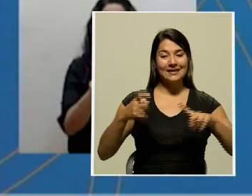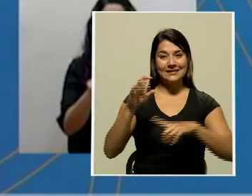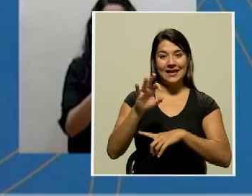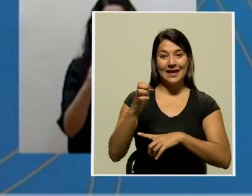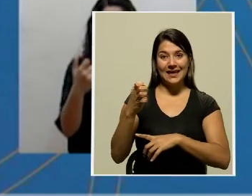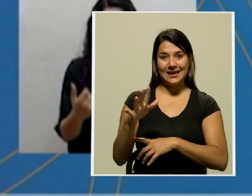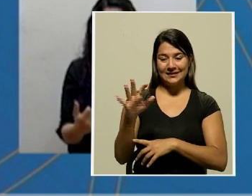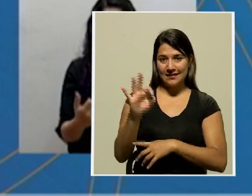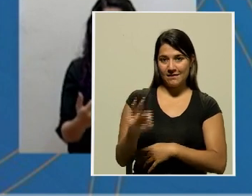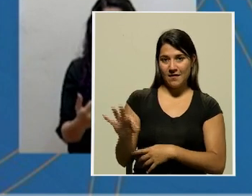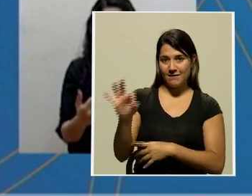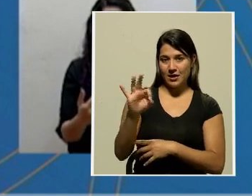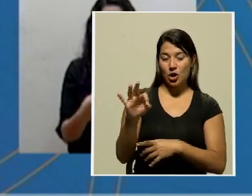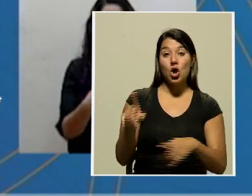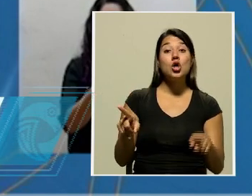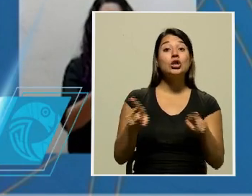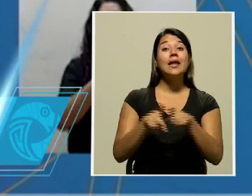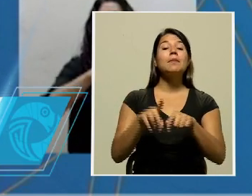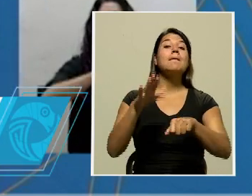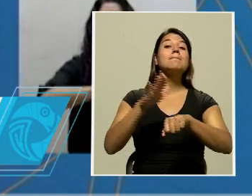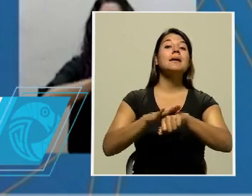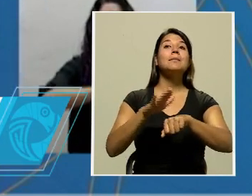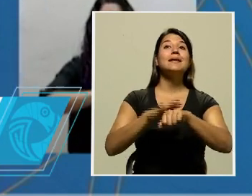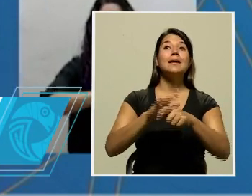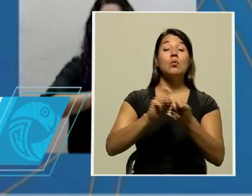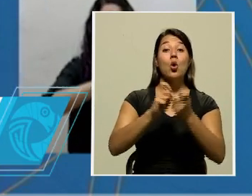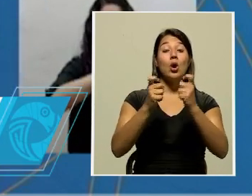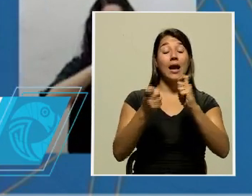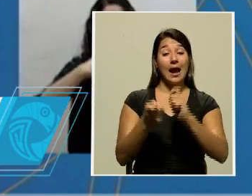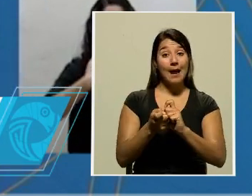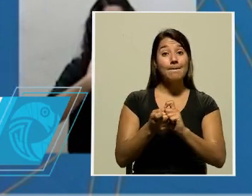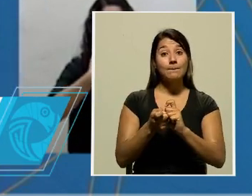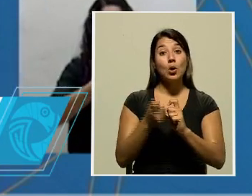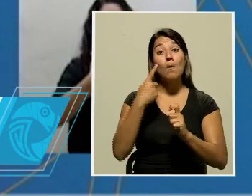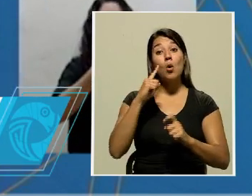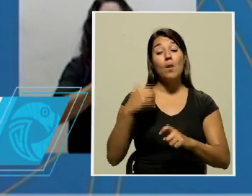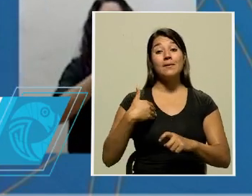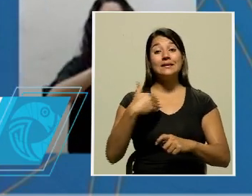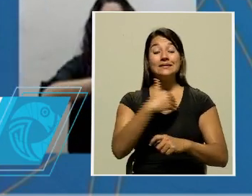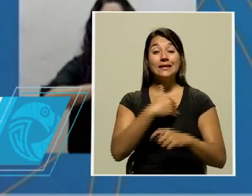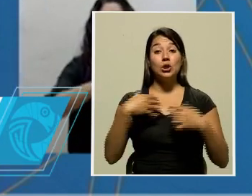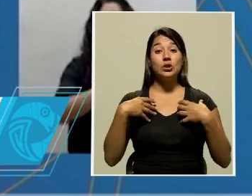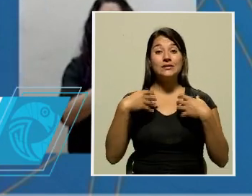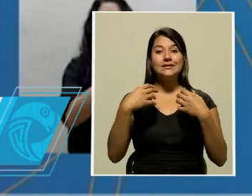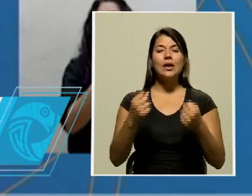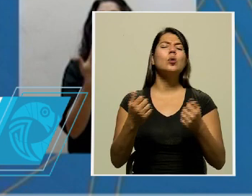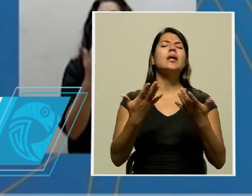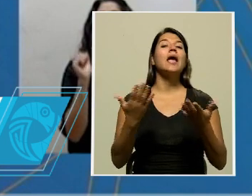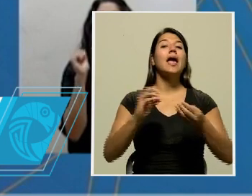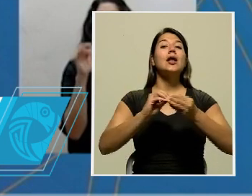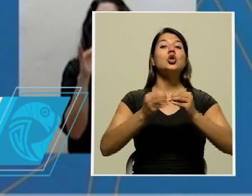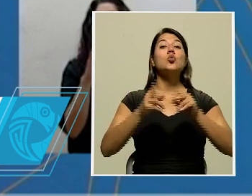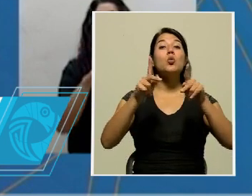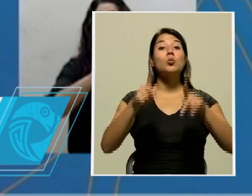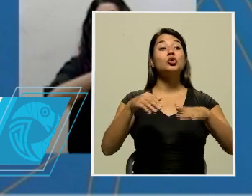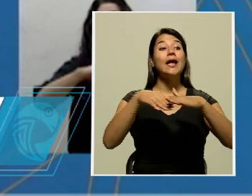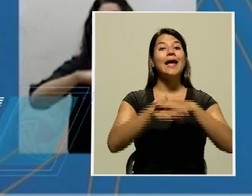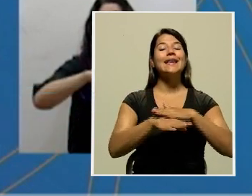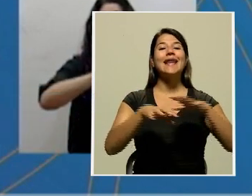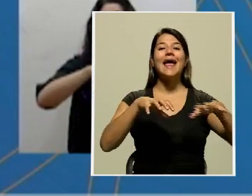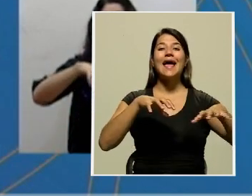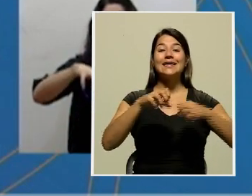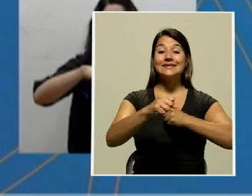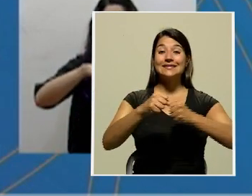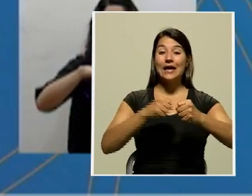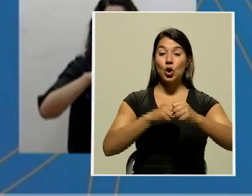se está autorizando un cambio por parte del Ministerio de Salud en el aforo de los salones de eventos, por